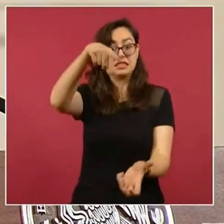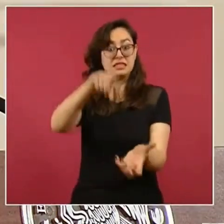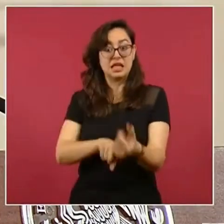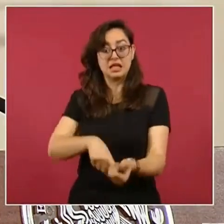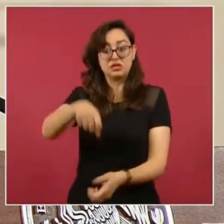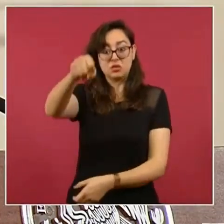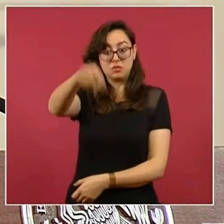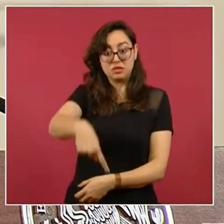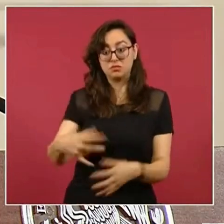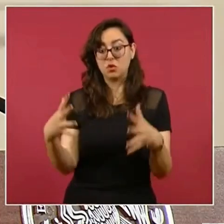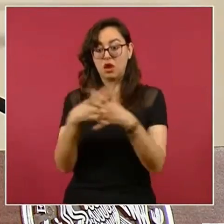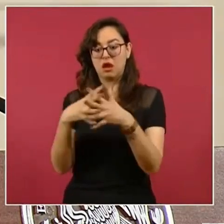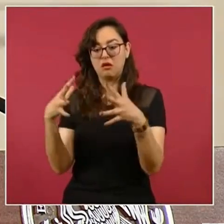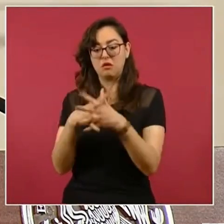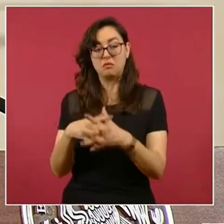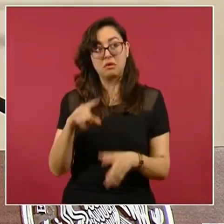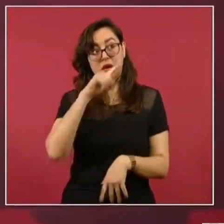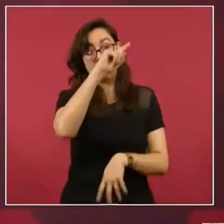presidente Roosevelt,